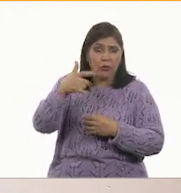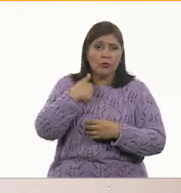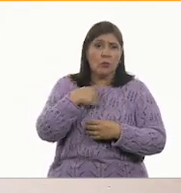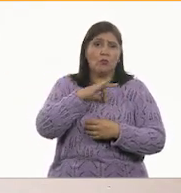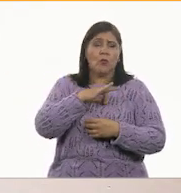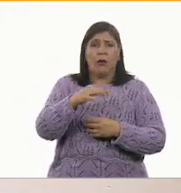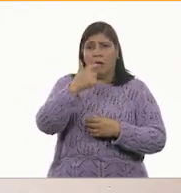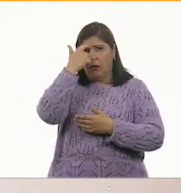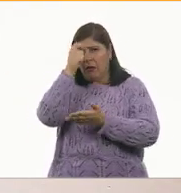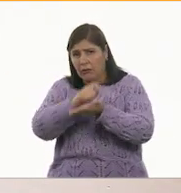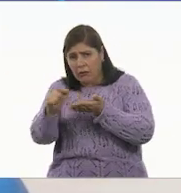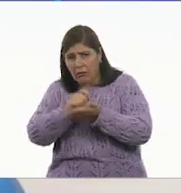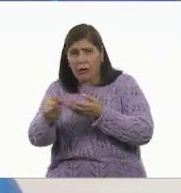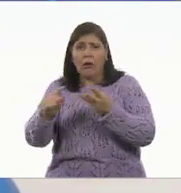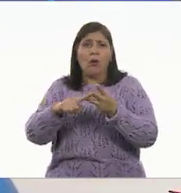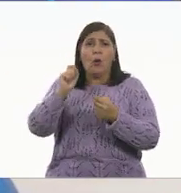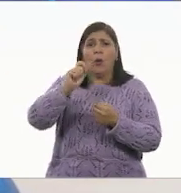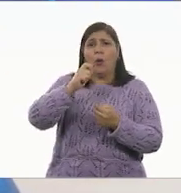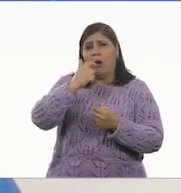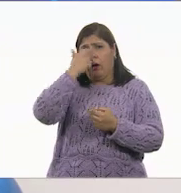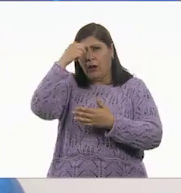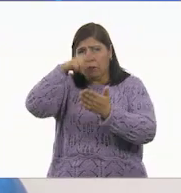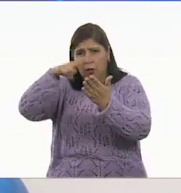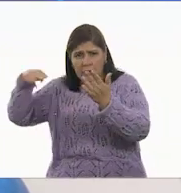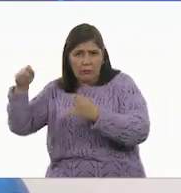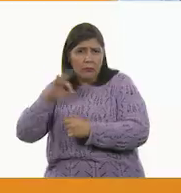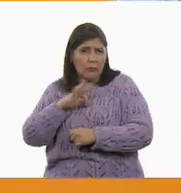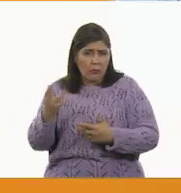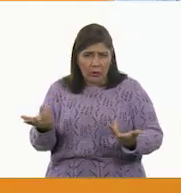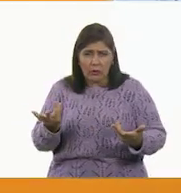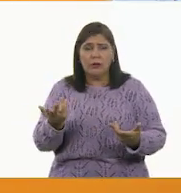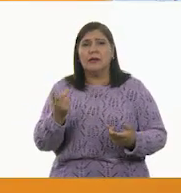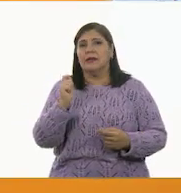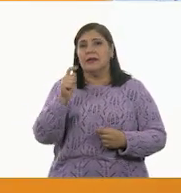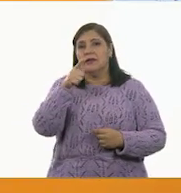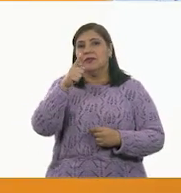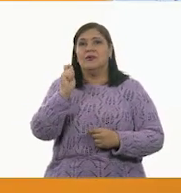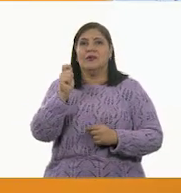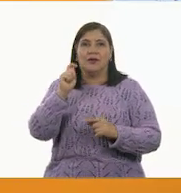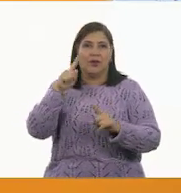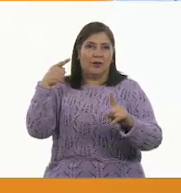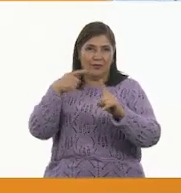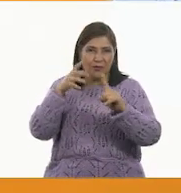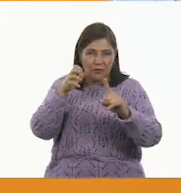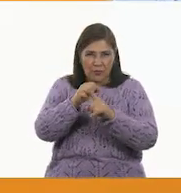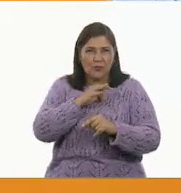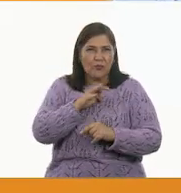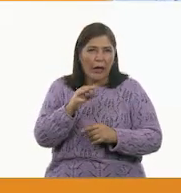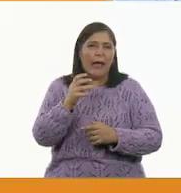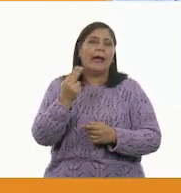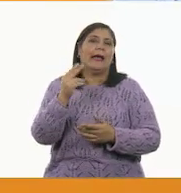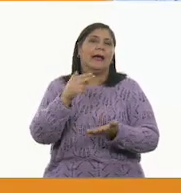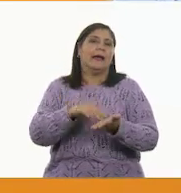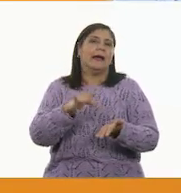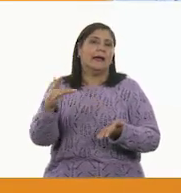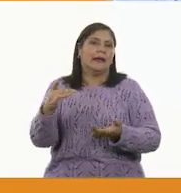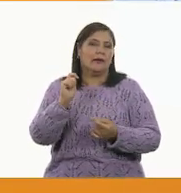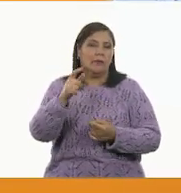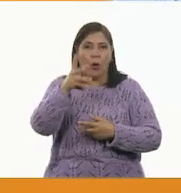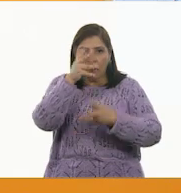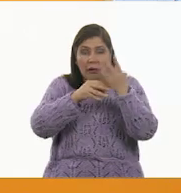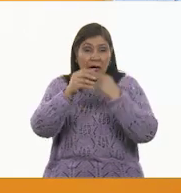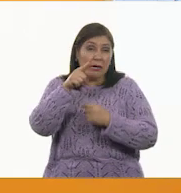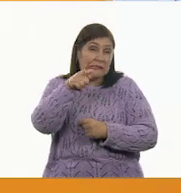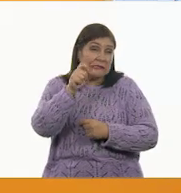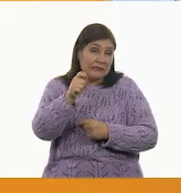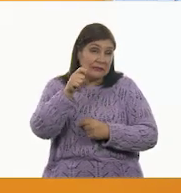próximo pintor. ¡Qué emoción! Uno de estos retos que tenemos en estas circunstancias es aprender desde casa, ¿ok?